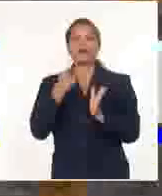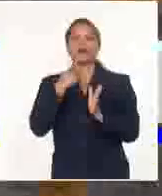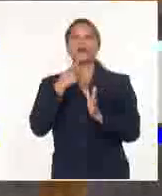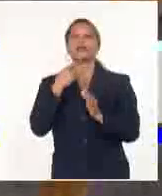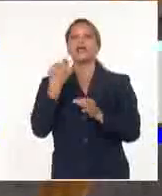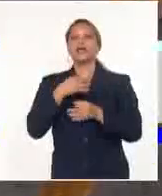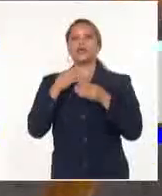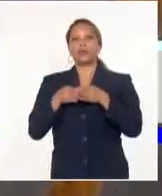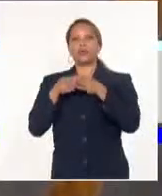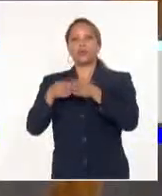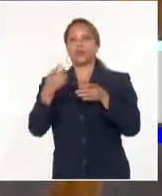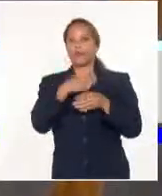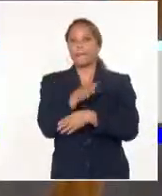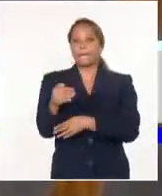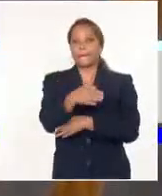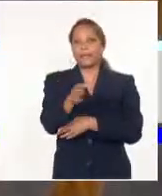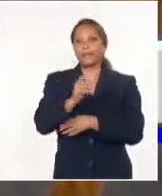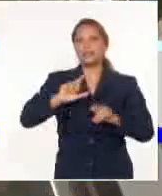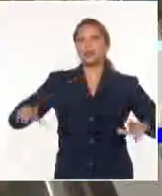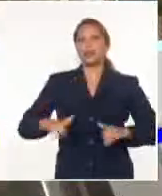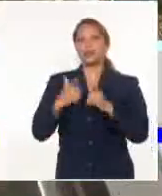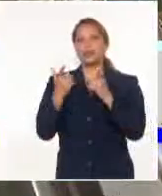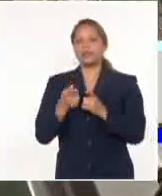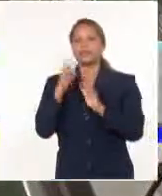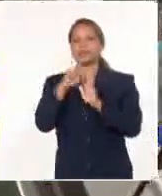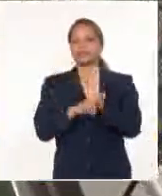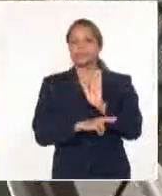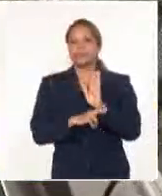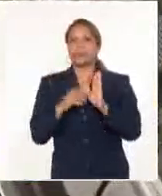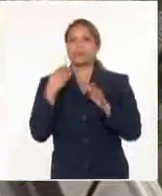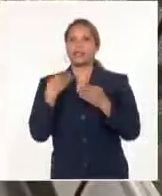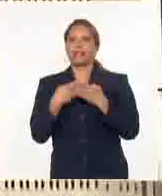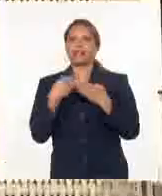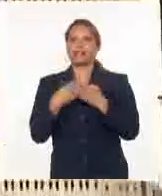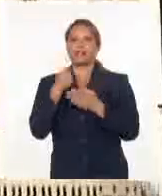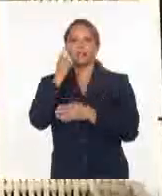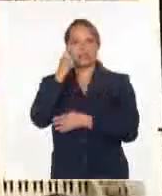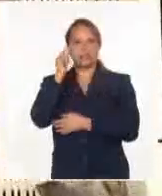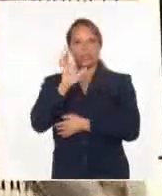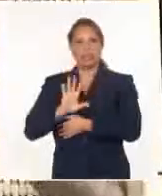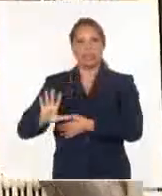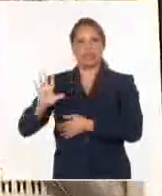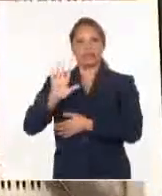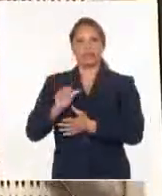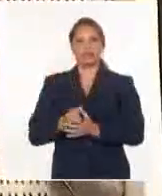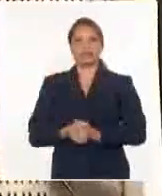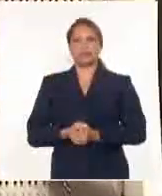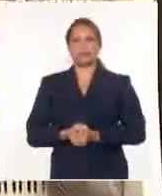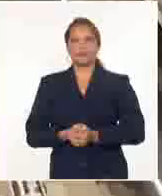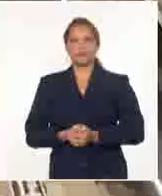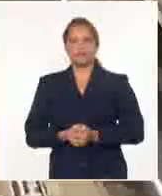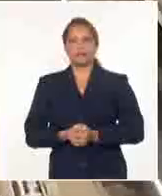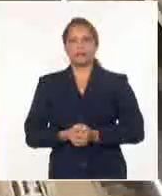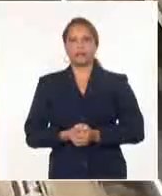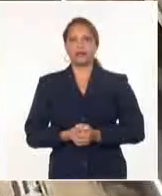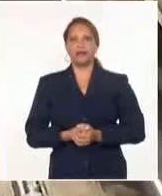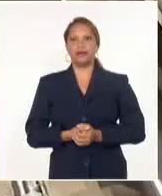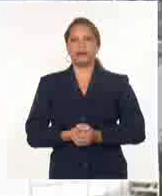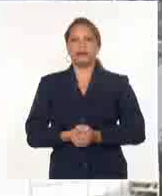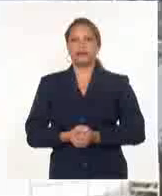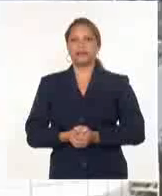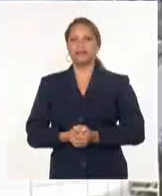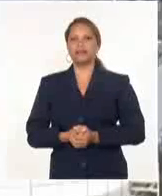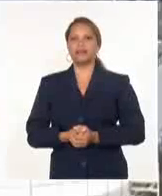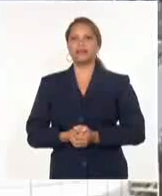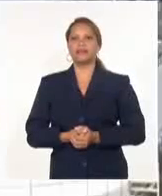marinos y el cumplimiento de los requisitos de la Unión Económica Euroasiática, si reza el comunicado de Raziel Hassanadar, como se le denomina